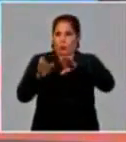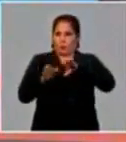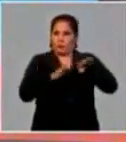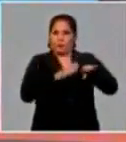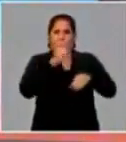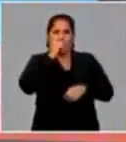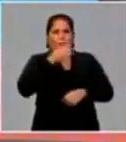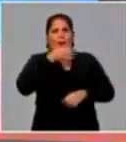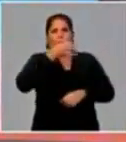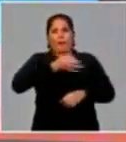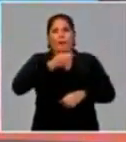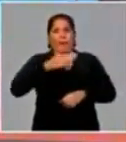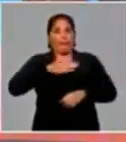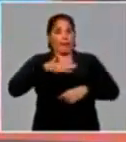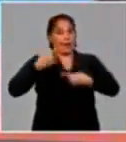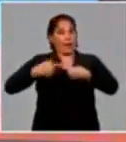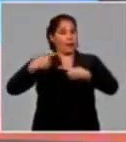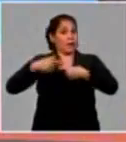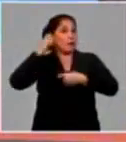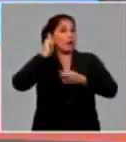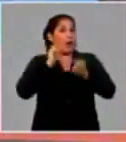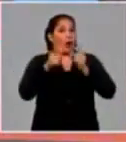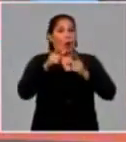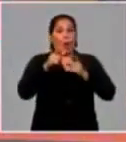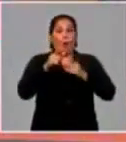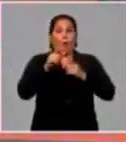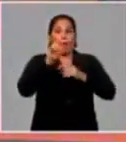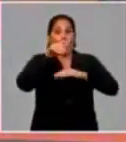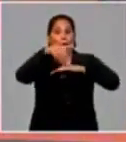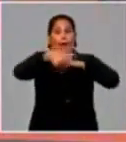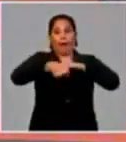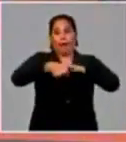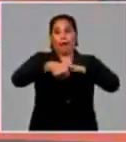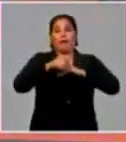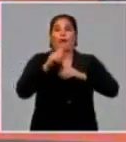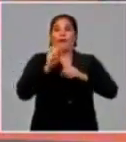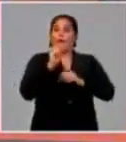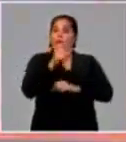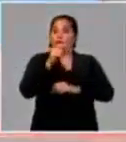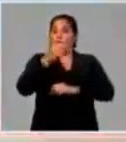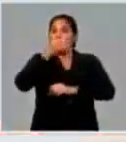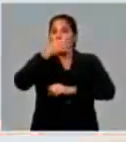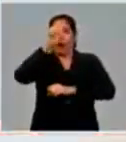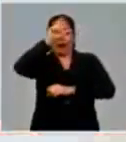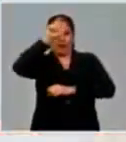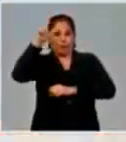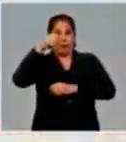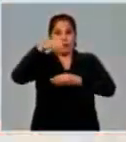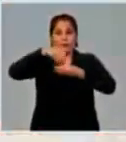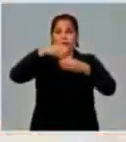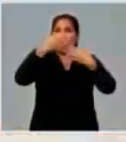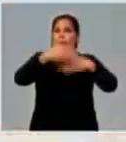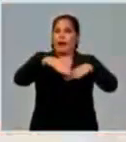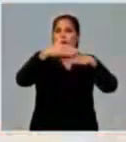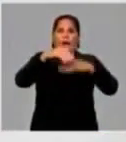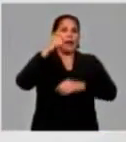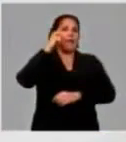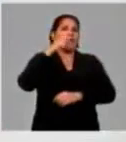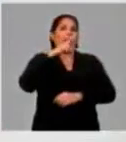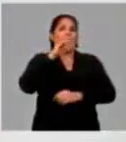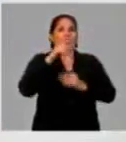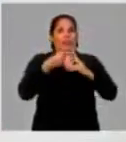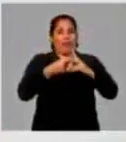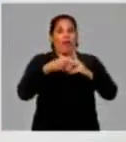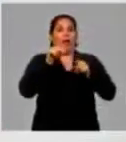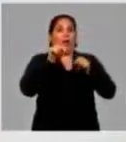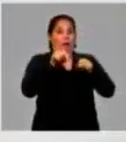Dice, mi mujer compra las almohadillas sanitarias en la farmacia ubicada en la calle Frey de Andrade